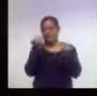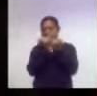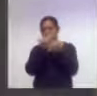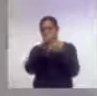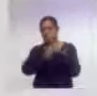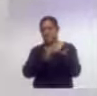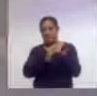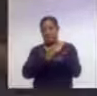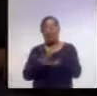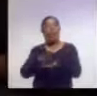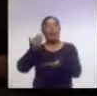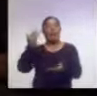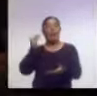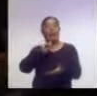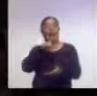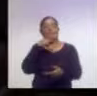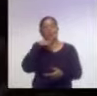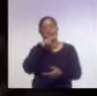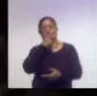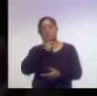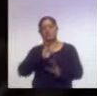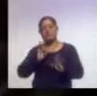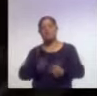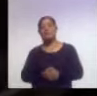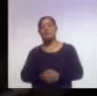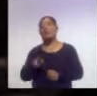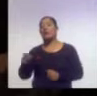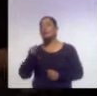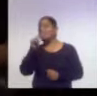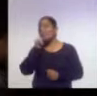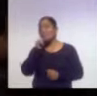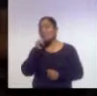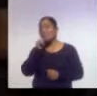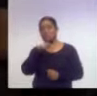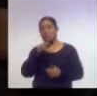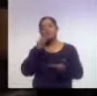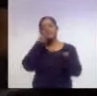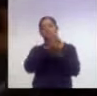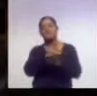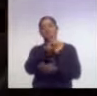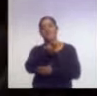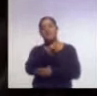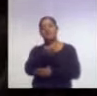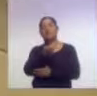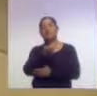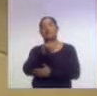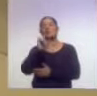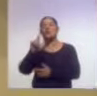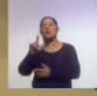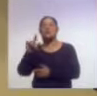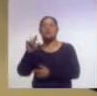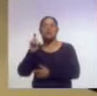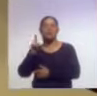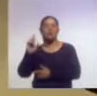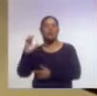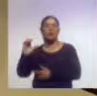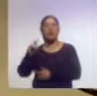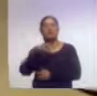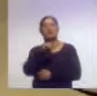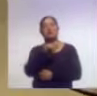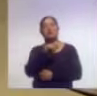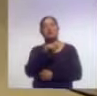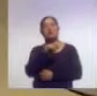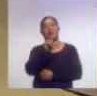se agilizó este trámite. Quienes aún no cuentan con este documento pueden acudir al libramiento Luis Donaldo Colosio Sin Número en Apetatitlán.